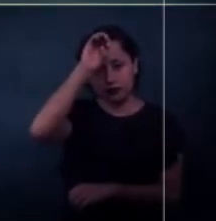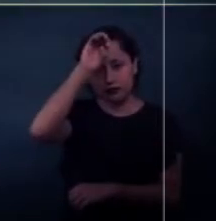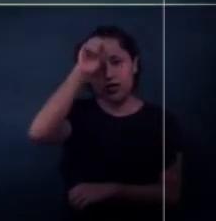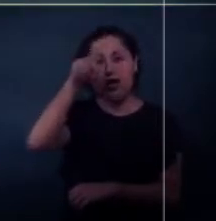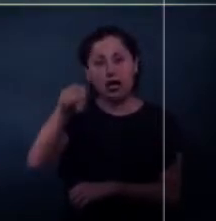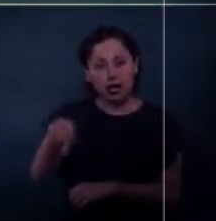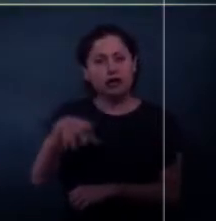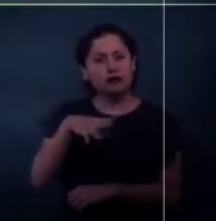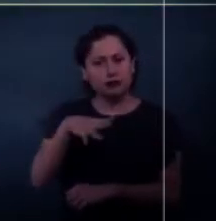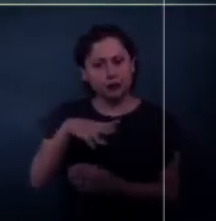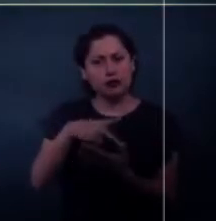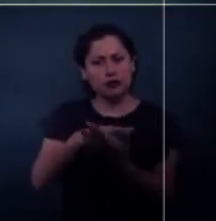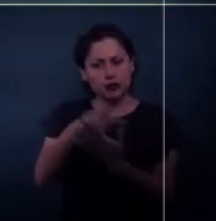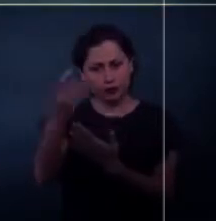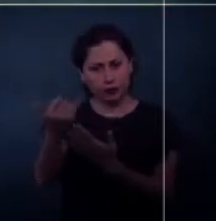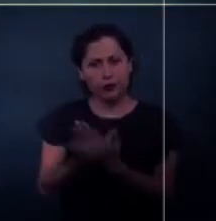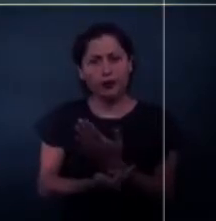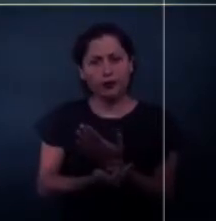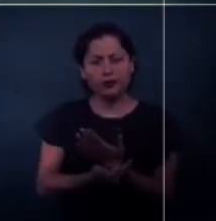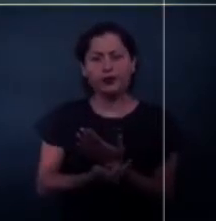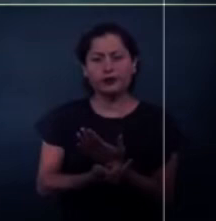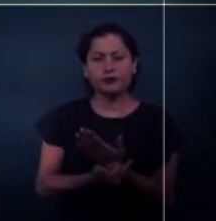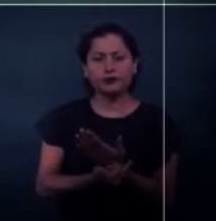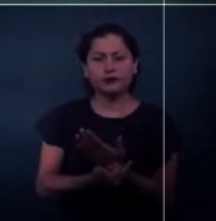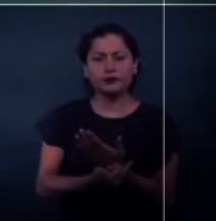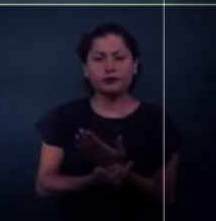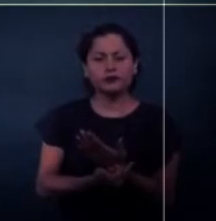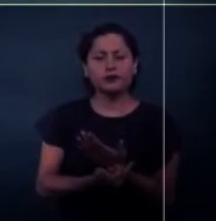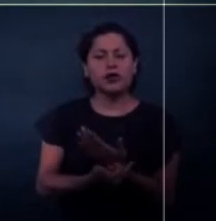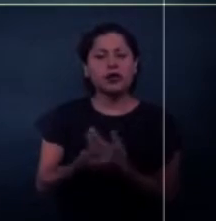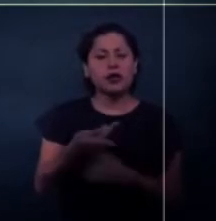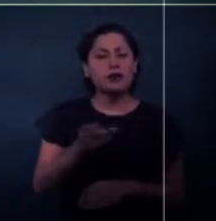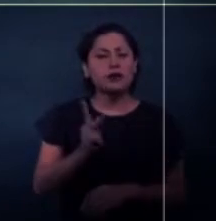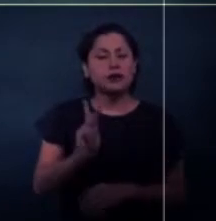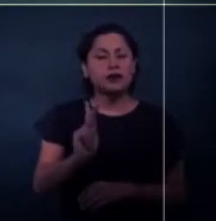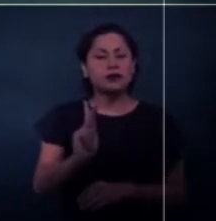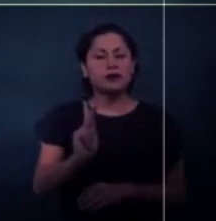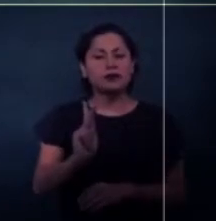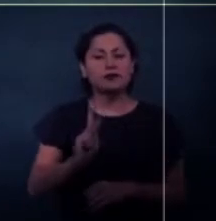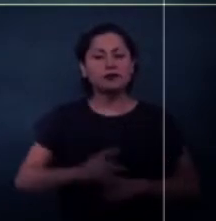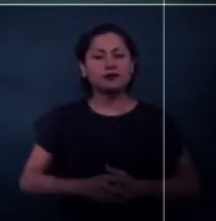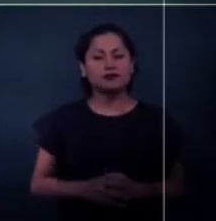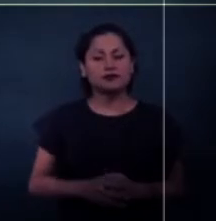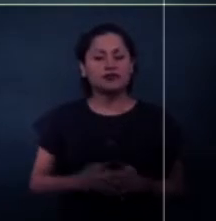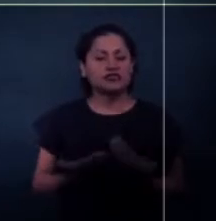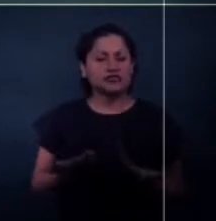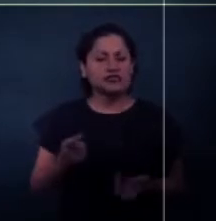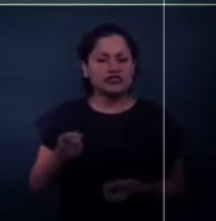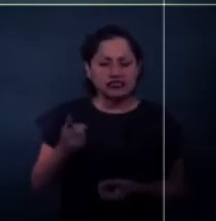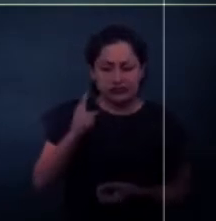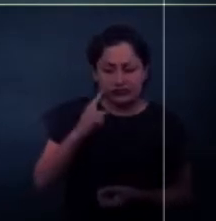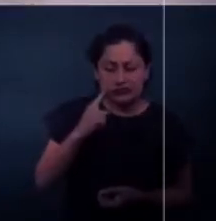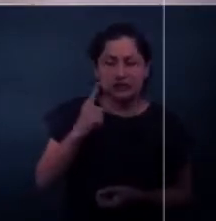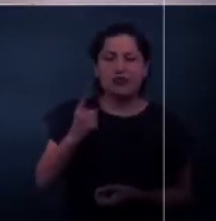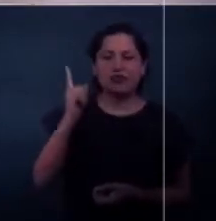proyectos en donde no es posible seguir adelante.